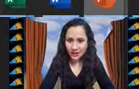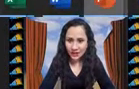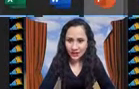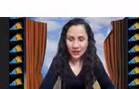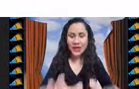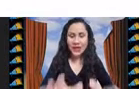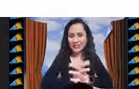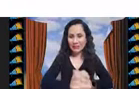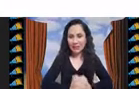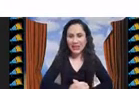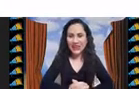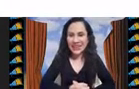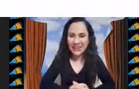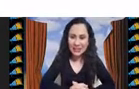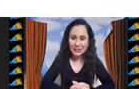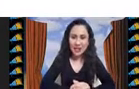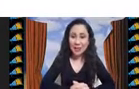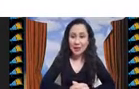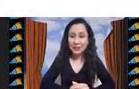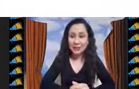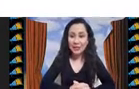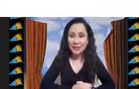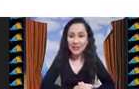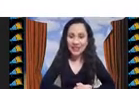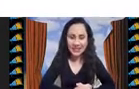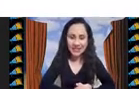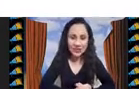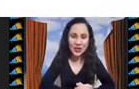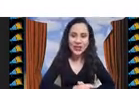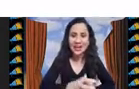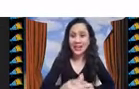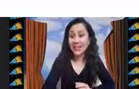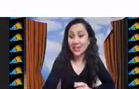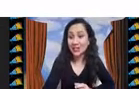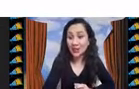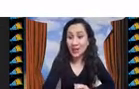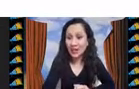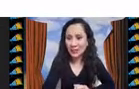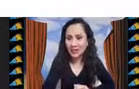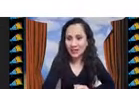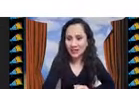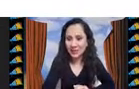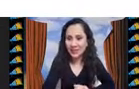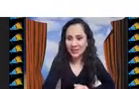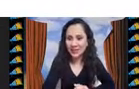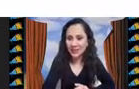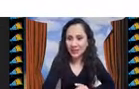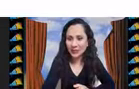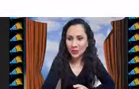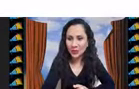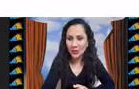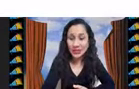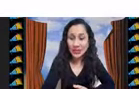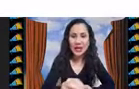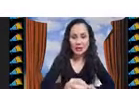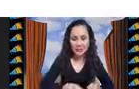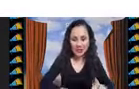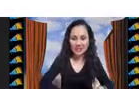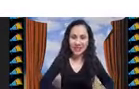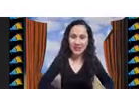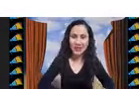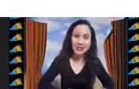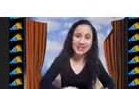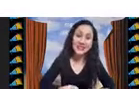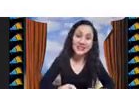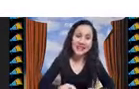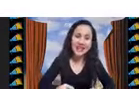Entonces, espero que ya puedan ver mi presentación. Agradezco la invitación. Es un placer para